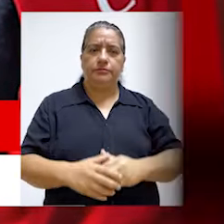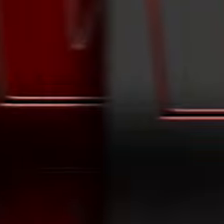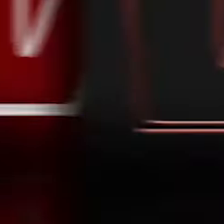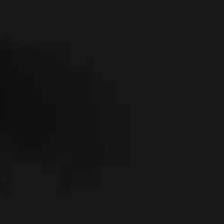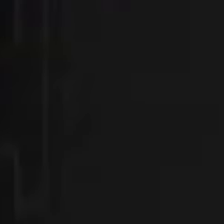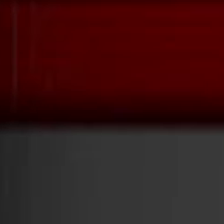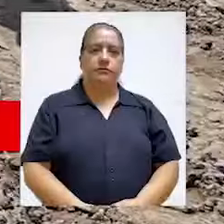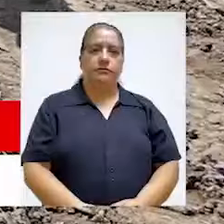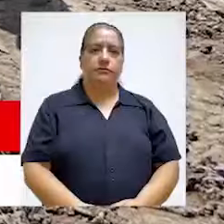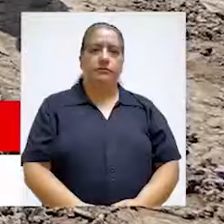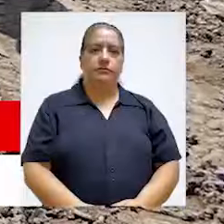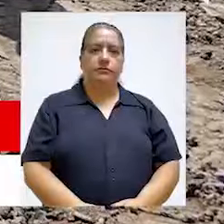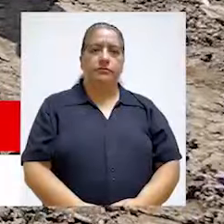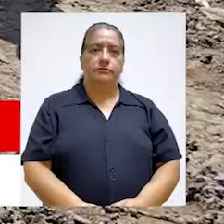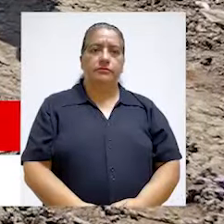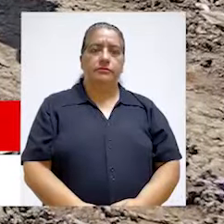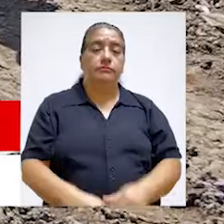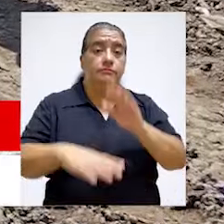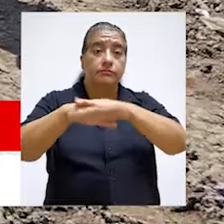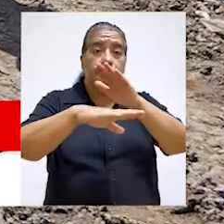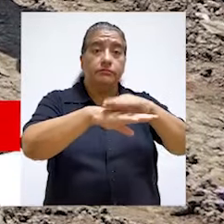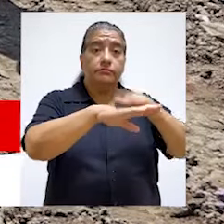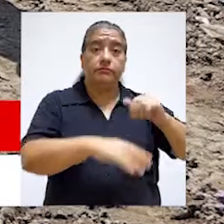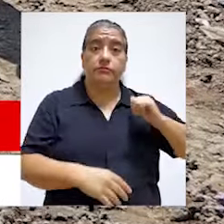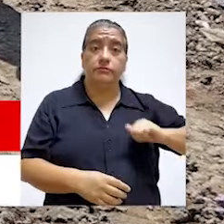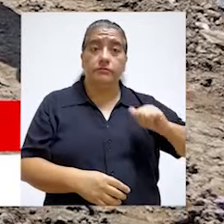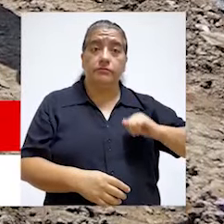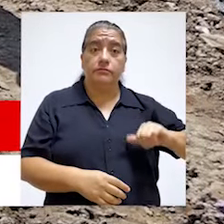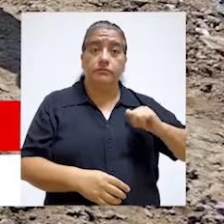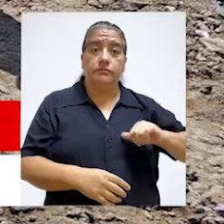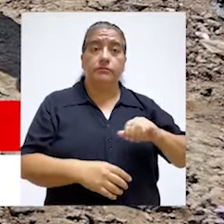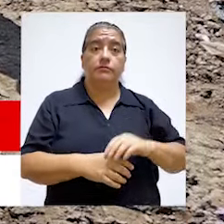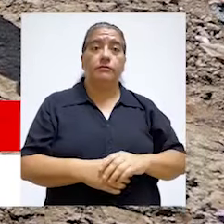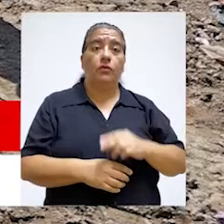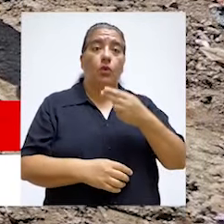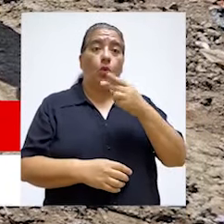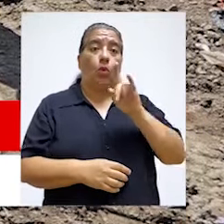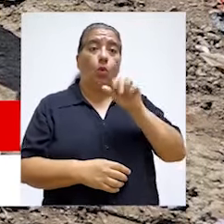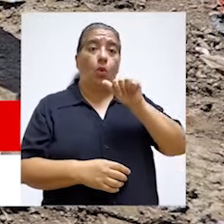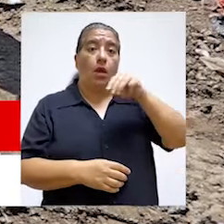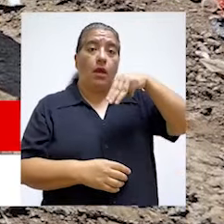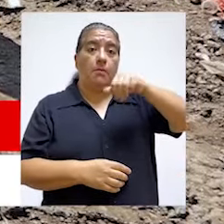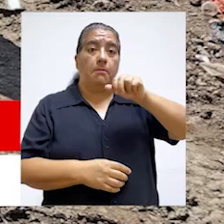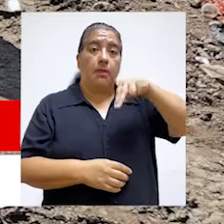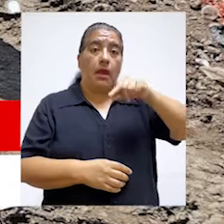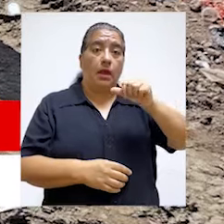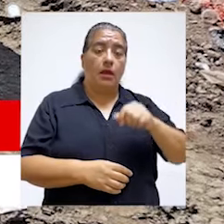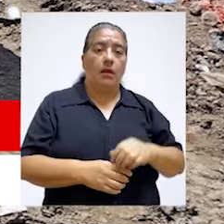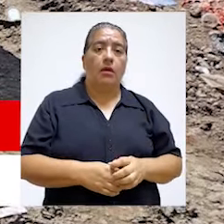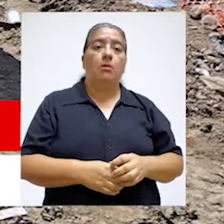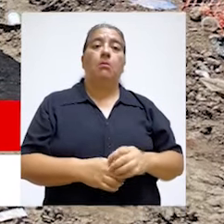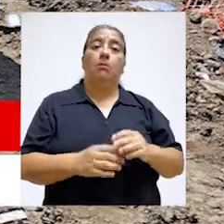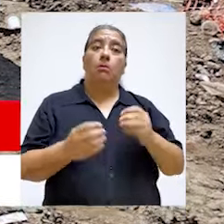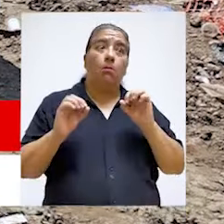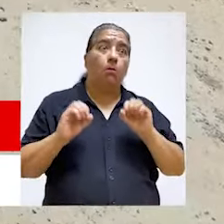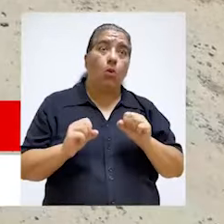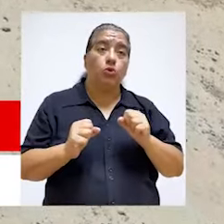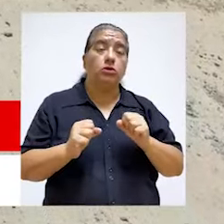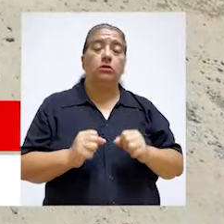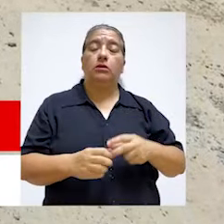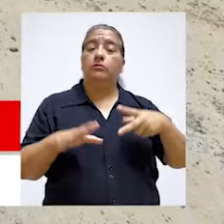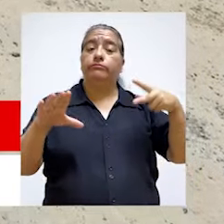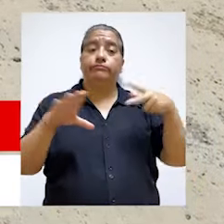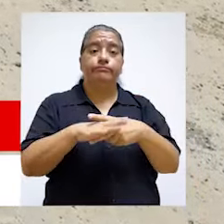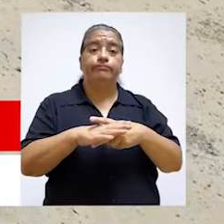infraestructura. Alertamos a la Municipalidad Provincial de Huamanga sobre una posible paralización de la obra de mejoramiento y